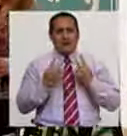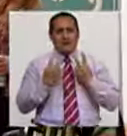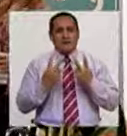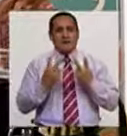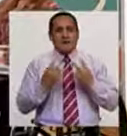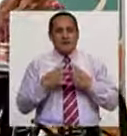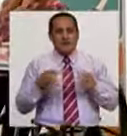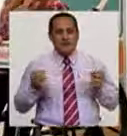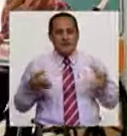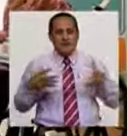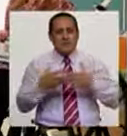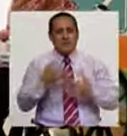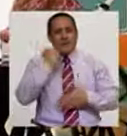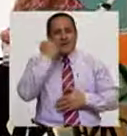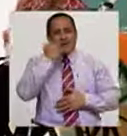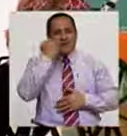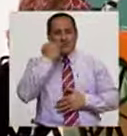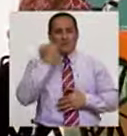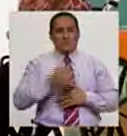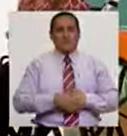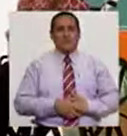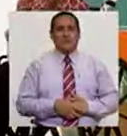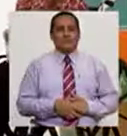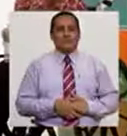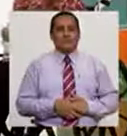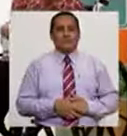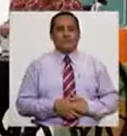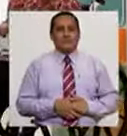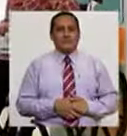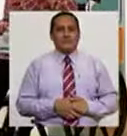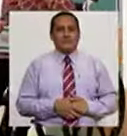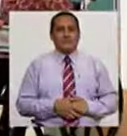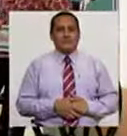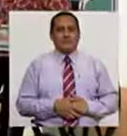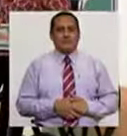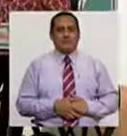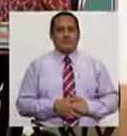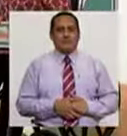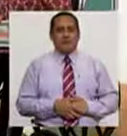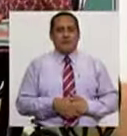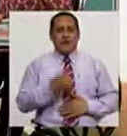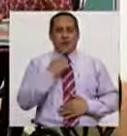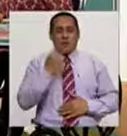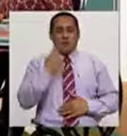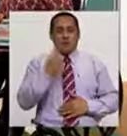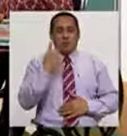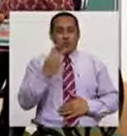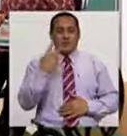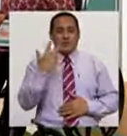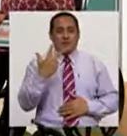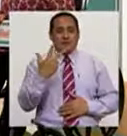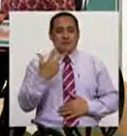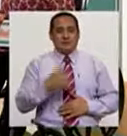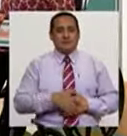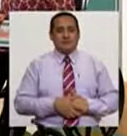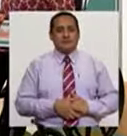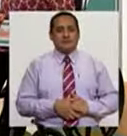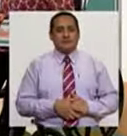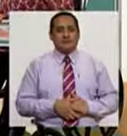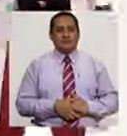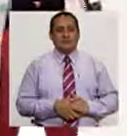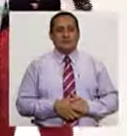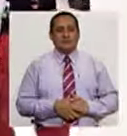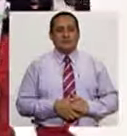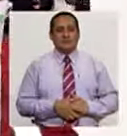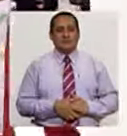el infalible. El infalible. infalible. cariño. Ahí, Ya, el cariño. Vale. Me pasa muy bien. Espérame, que me pongo por aquí. Por acá, a la cuenta de tres. ¿Los piropos de cariño? Claro.